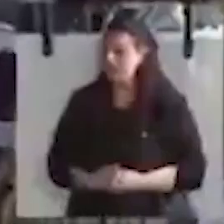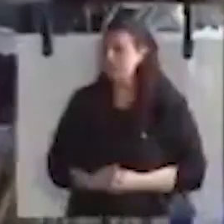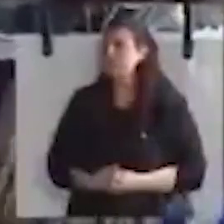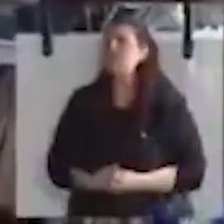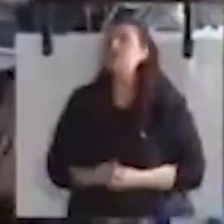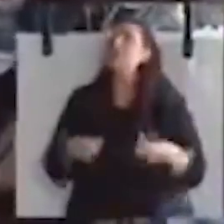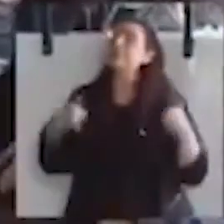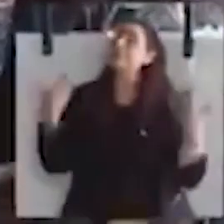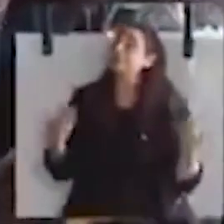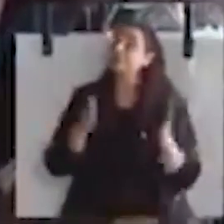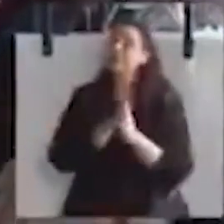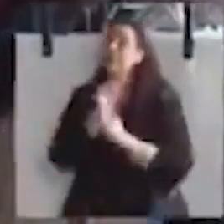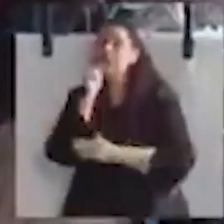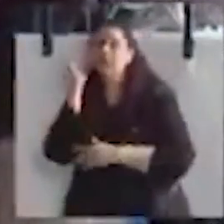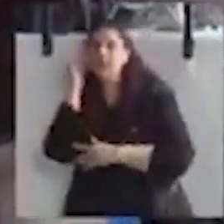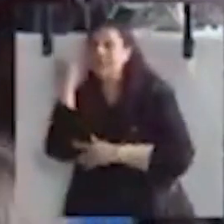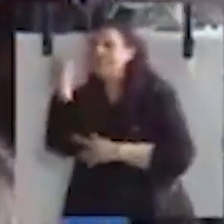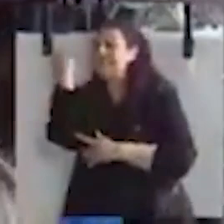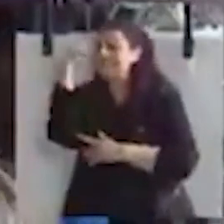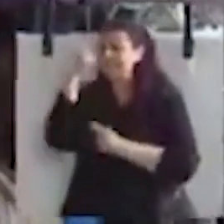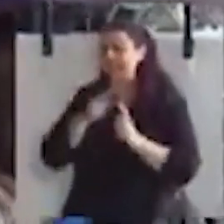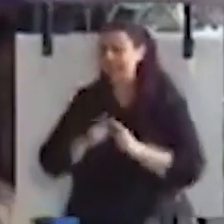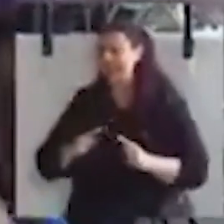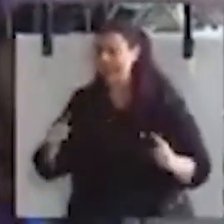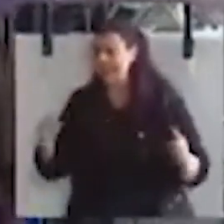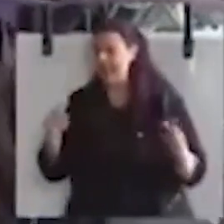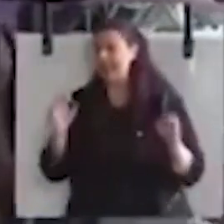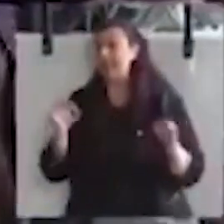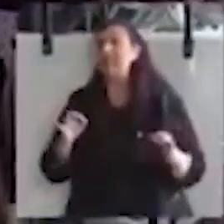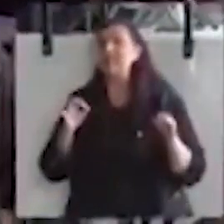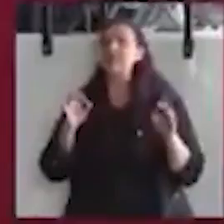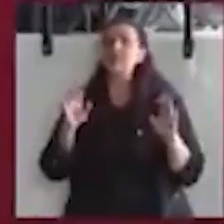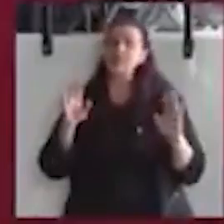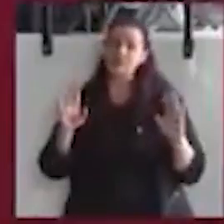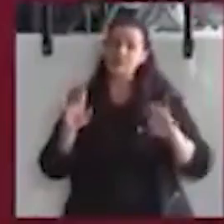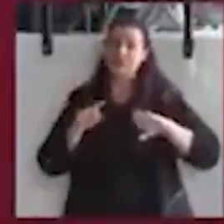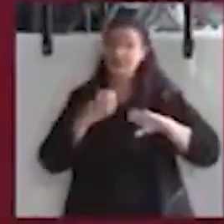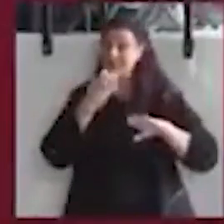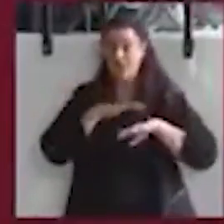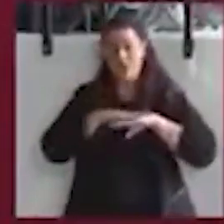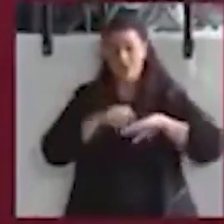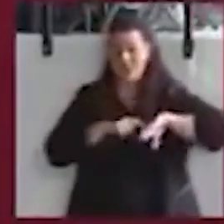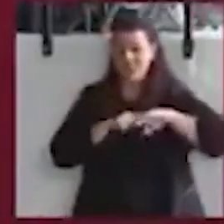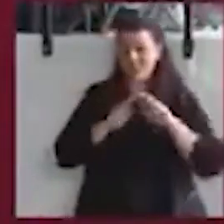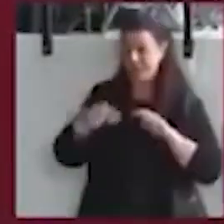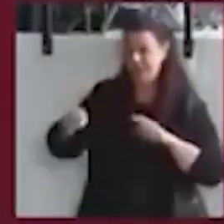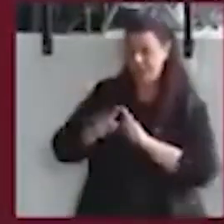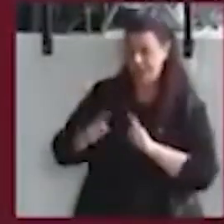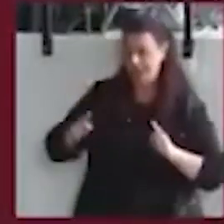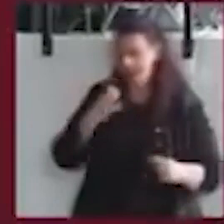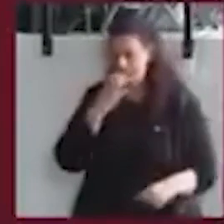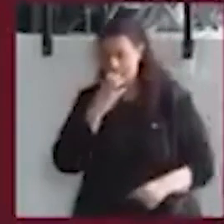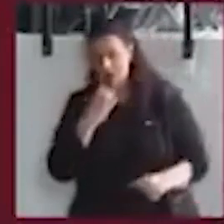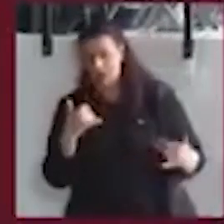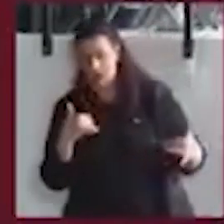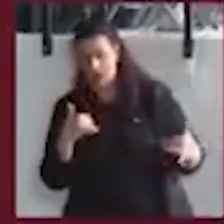Así que, compañeros y compañeras, yo sé que se les hace muy largo, siempre que gobierna la izquierda, se les hace muy largo a la derecha y a la ultraderecha, el estar